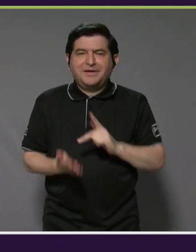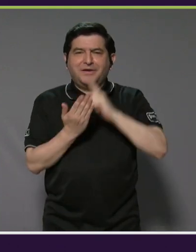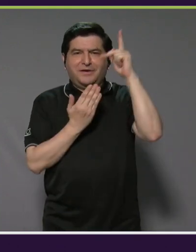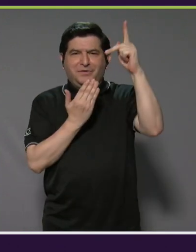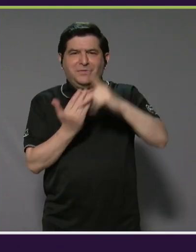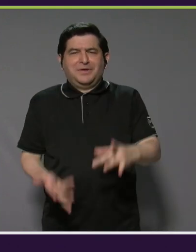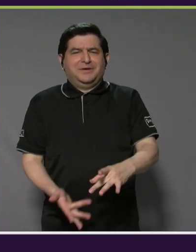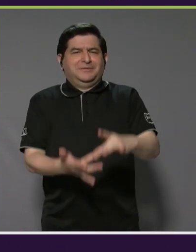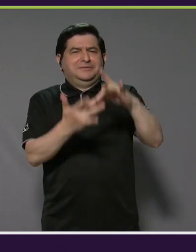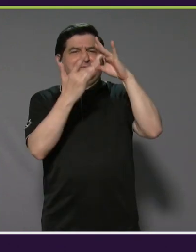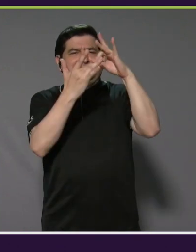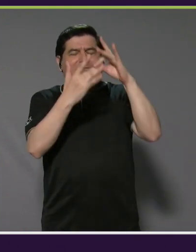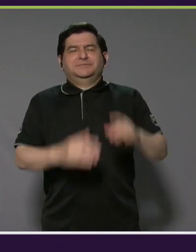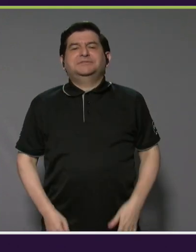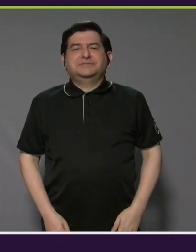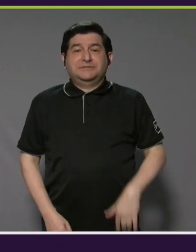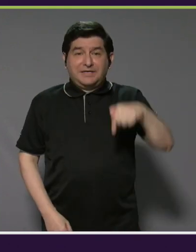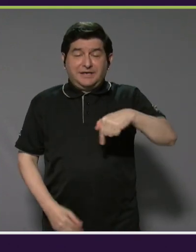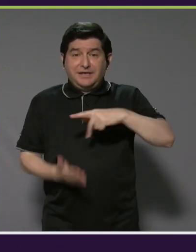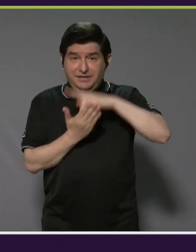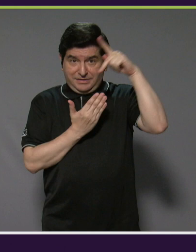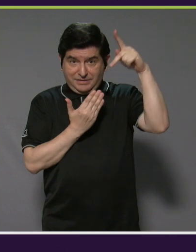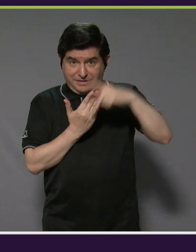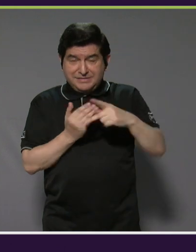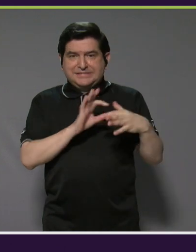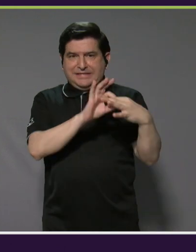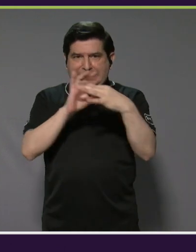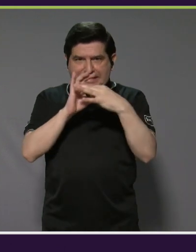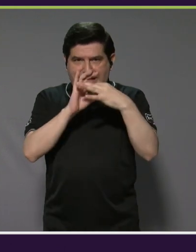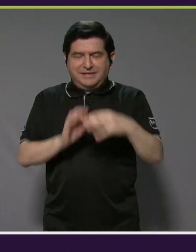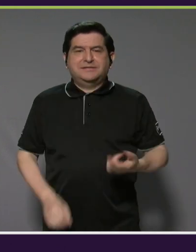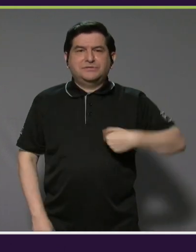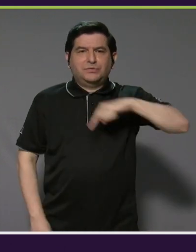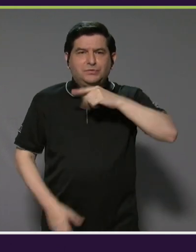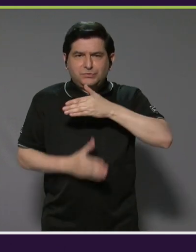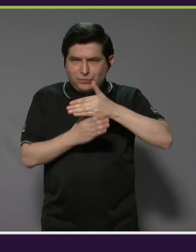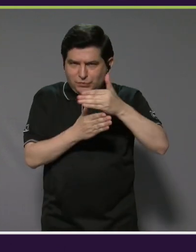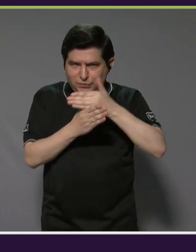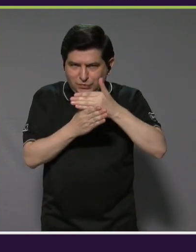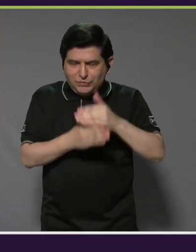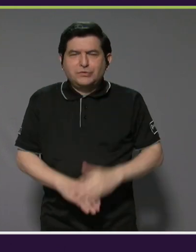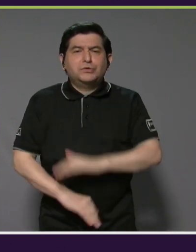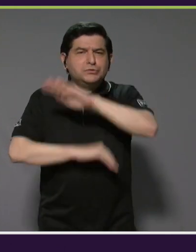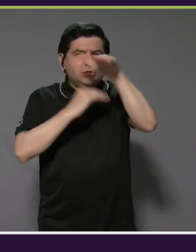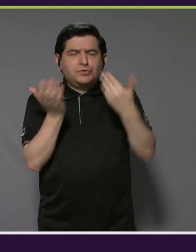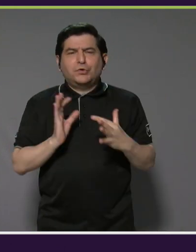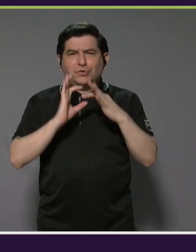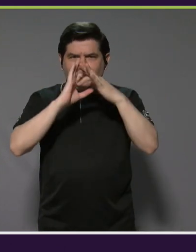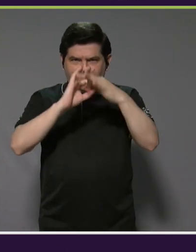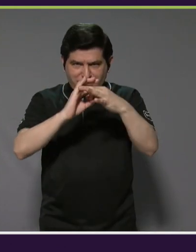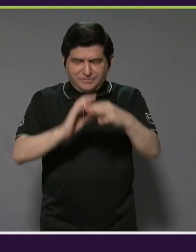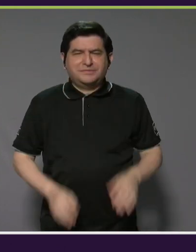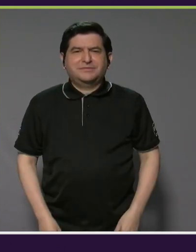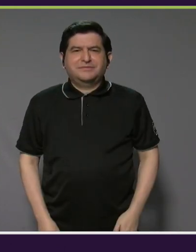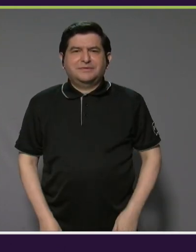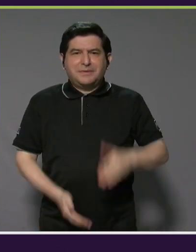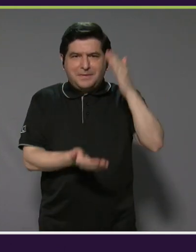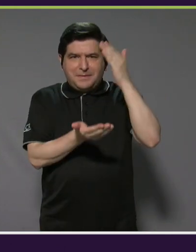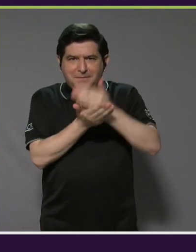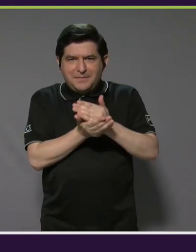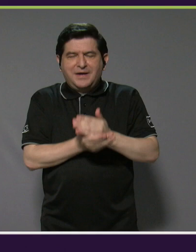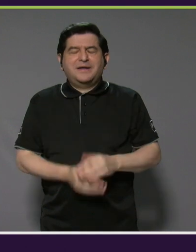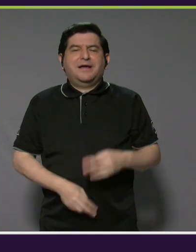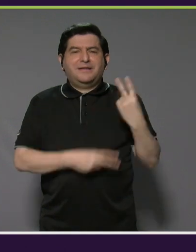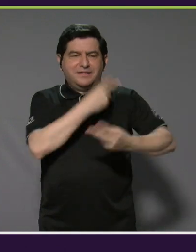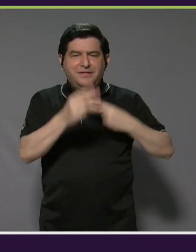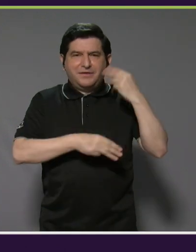programa especial. En la edición de hoy de Nexos vamos a compartir con ustedes todos los detalles de la parada